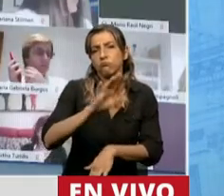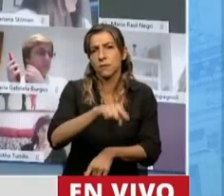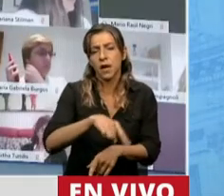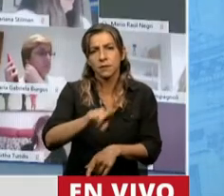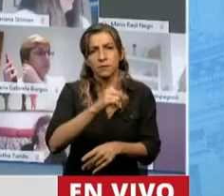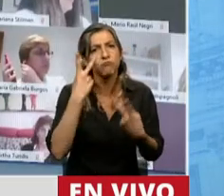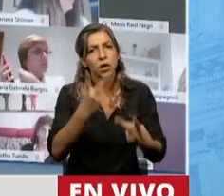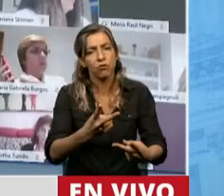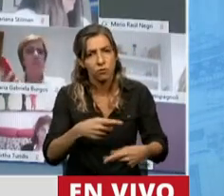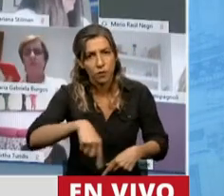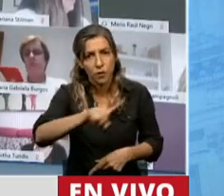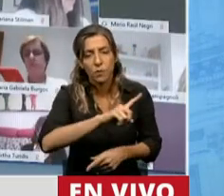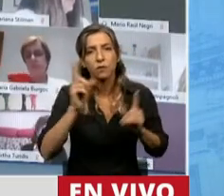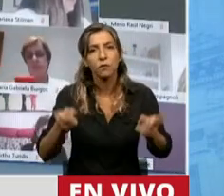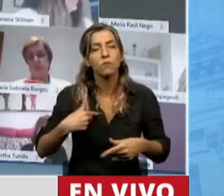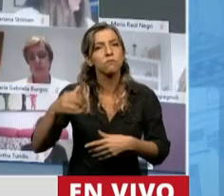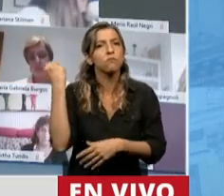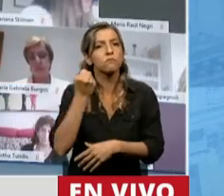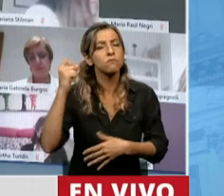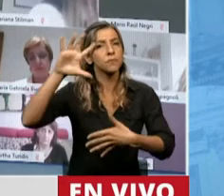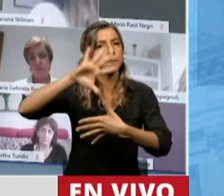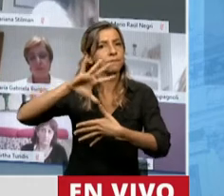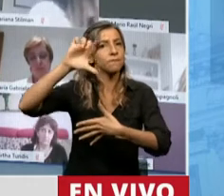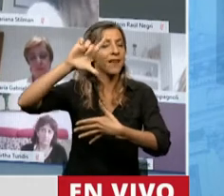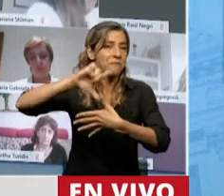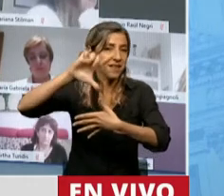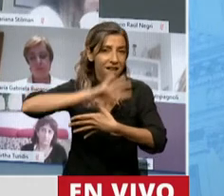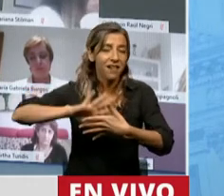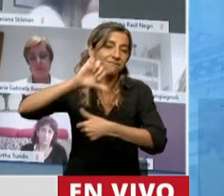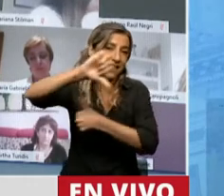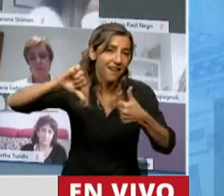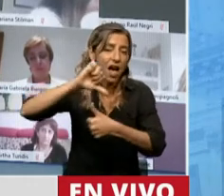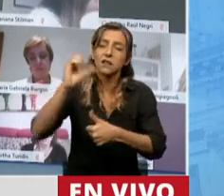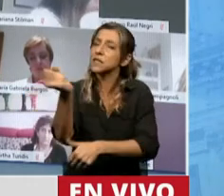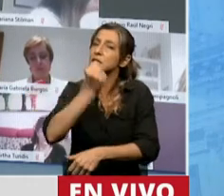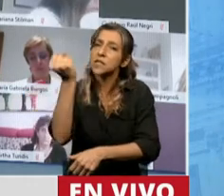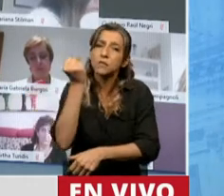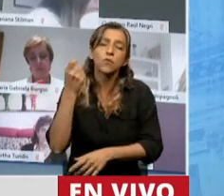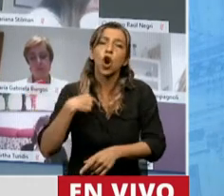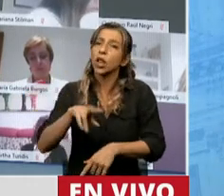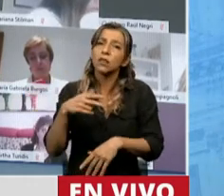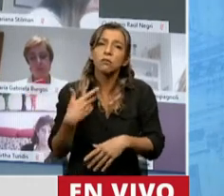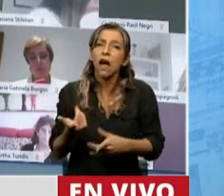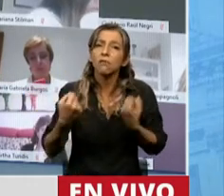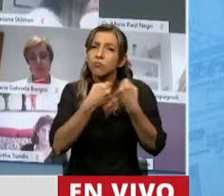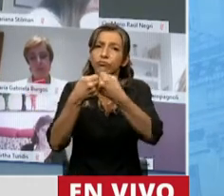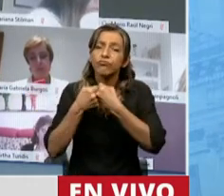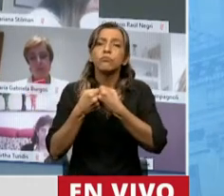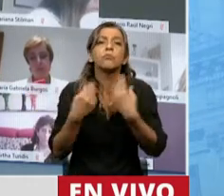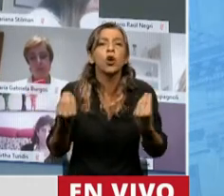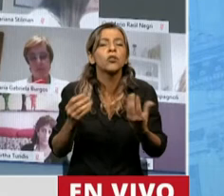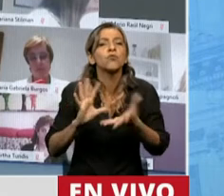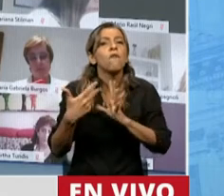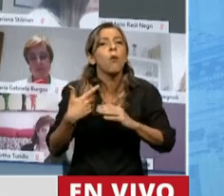importancia de este acuerdo para América Latina y el Caribe que implica también valorar el enorme aporte ambiental que hace nuestra región a todo el